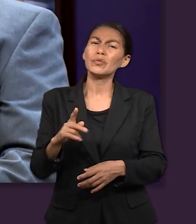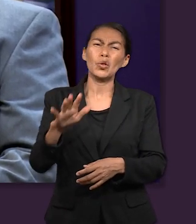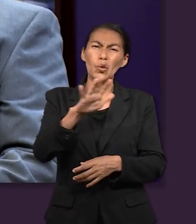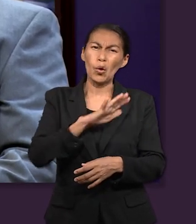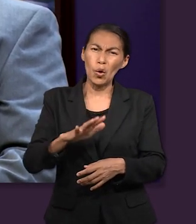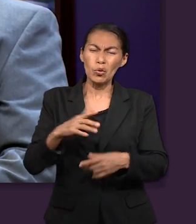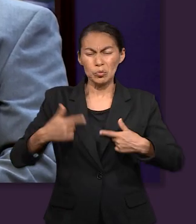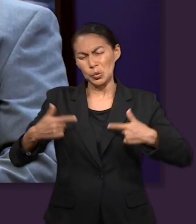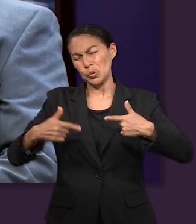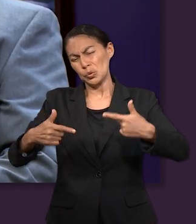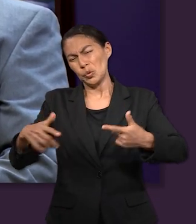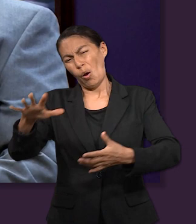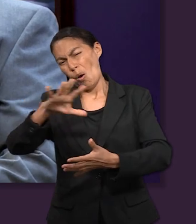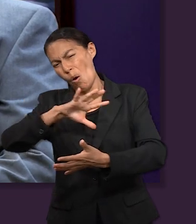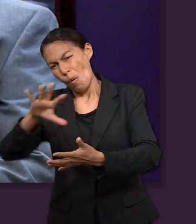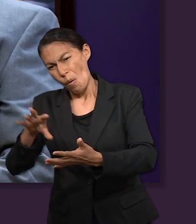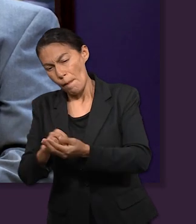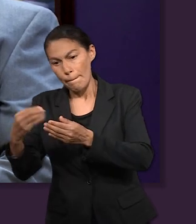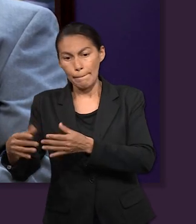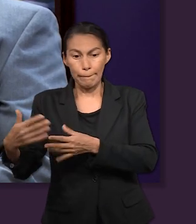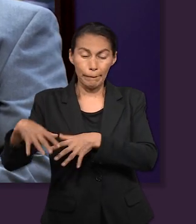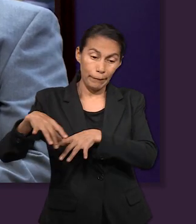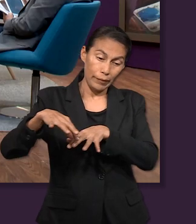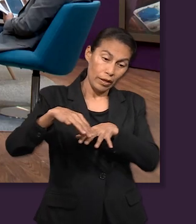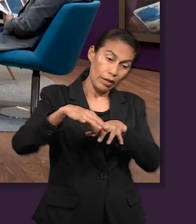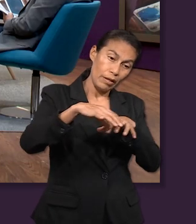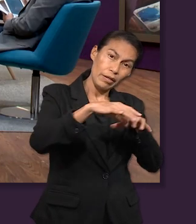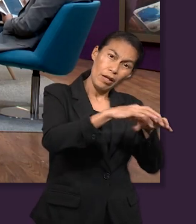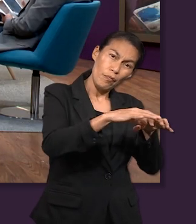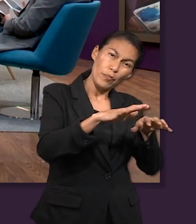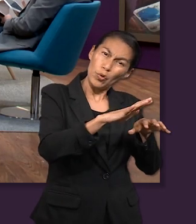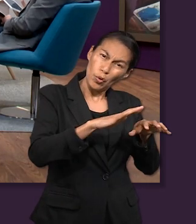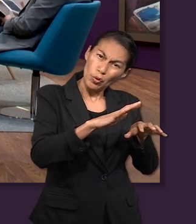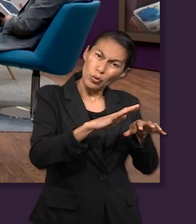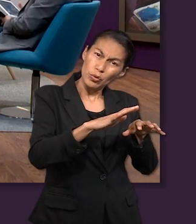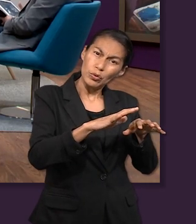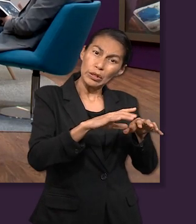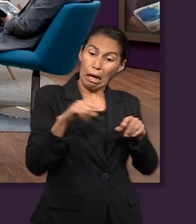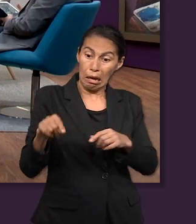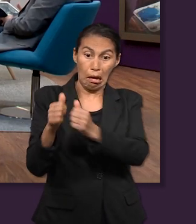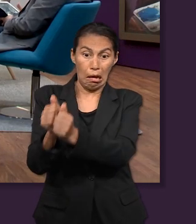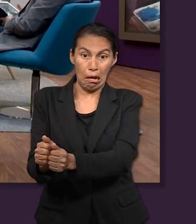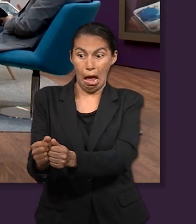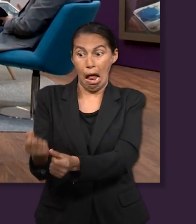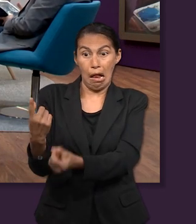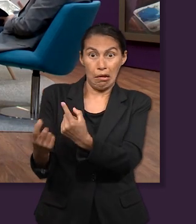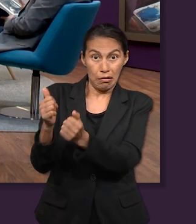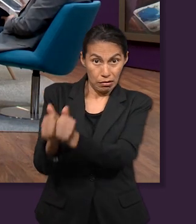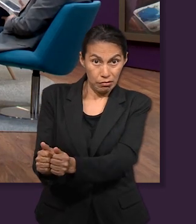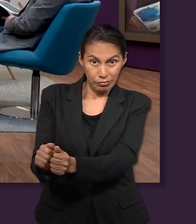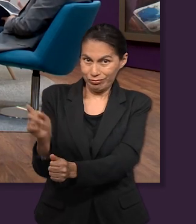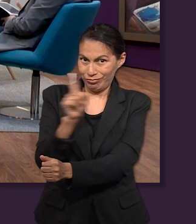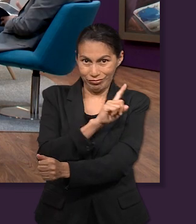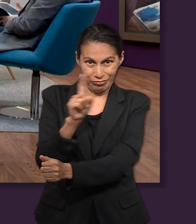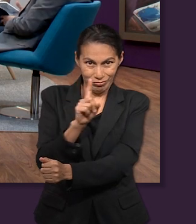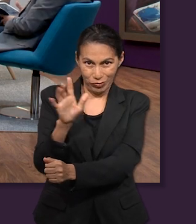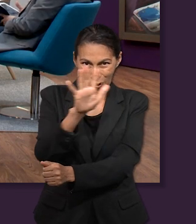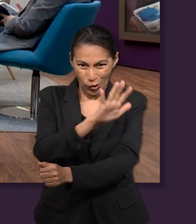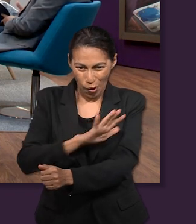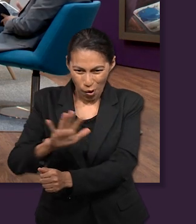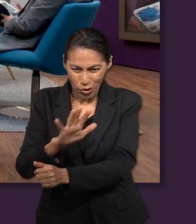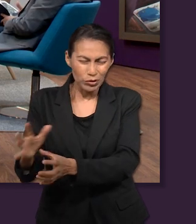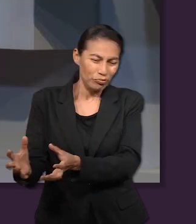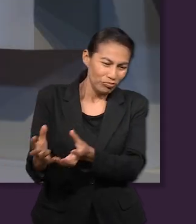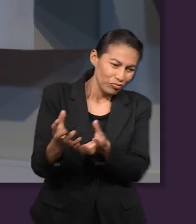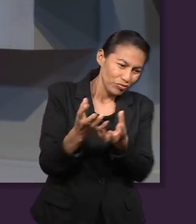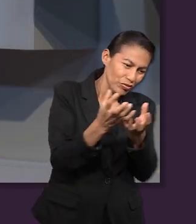hijas de sus hijos. A toda su descendencia llevó consigo a Egipto. No dejó a nadie, se llevó